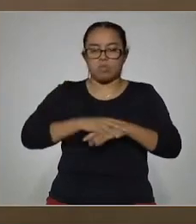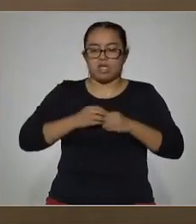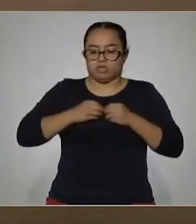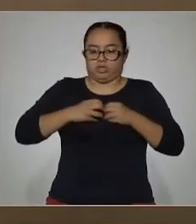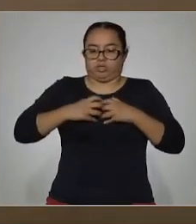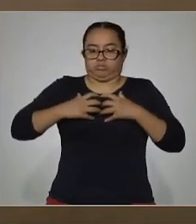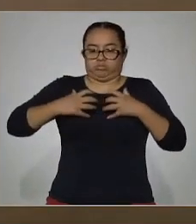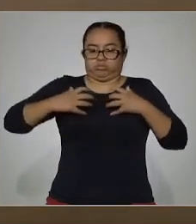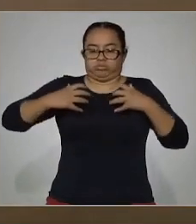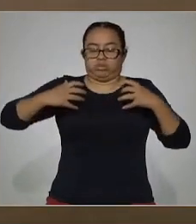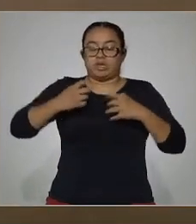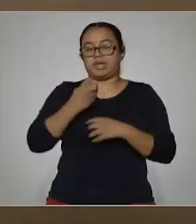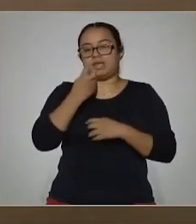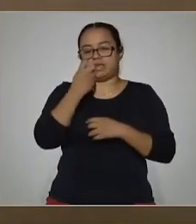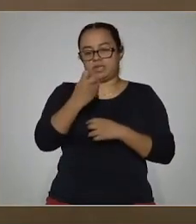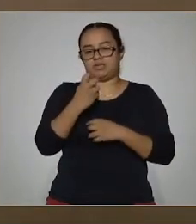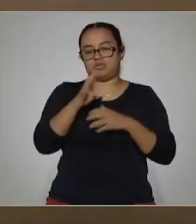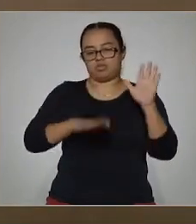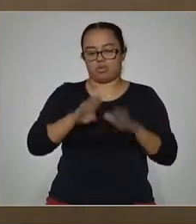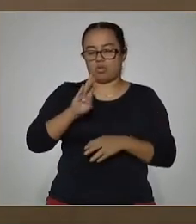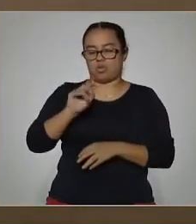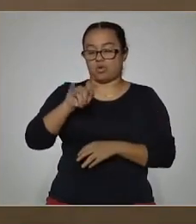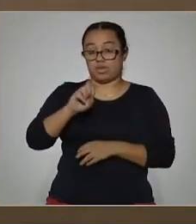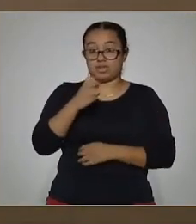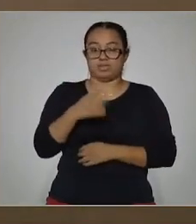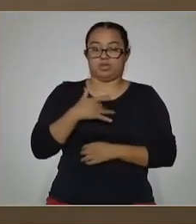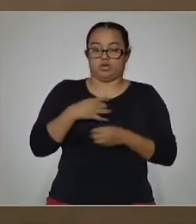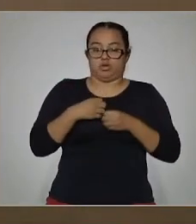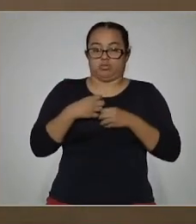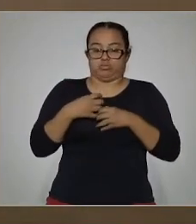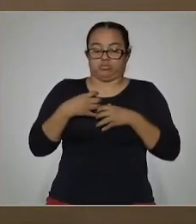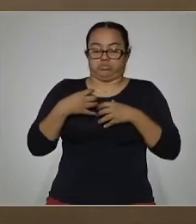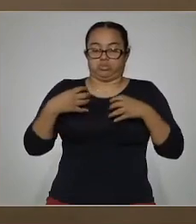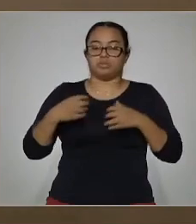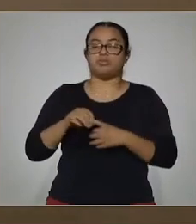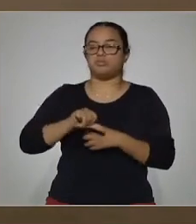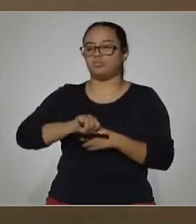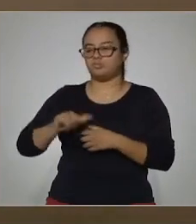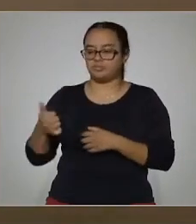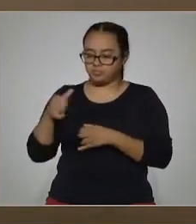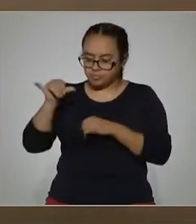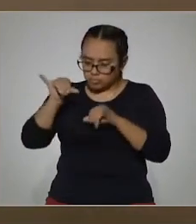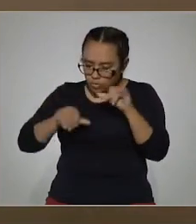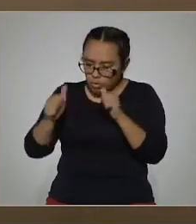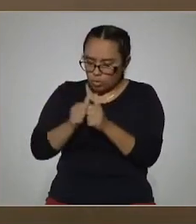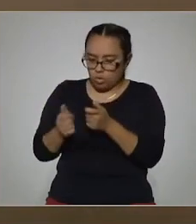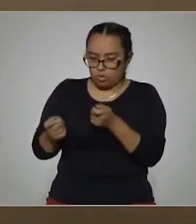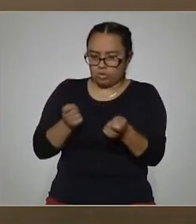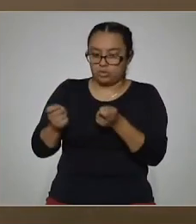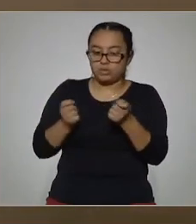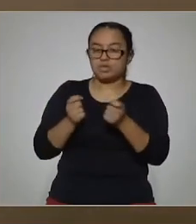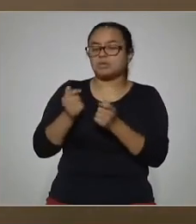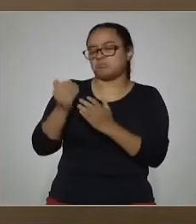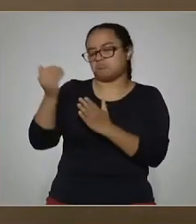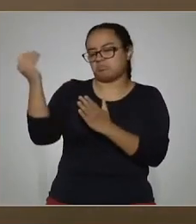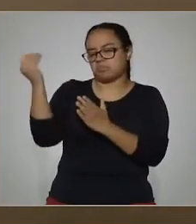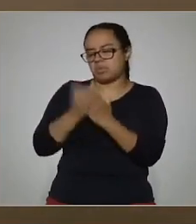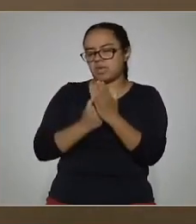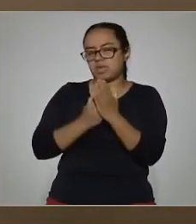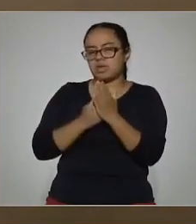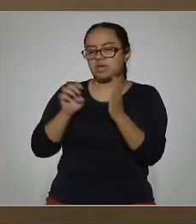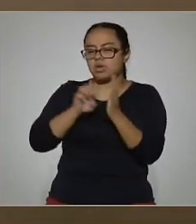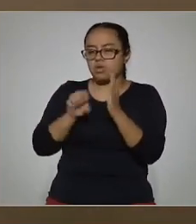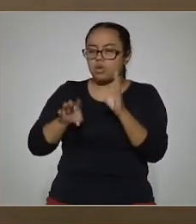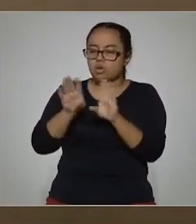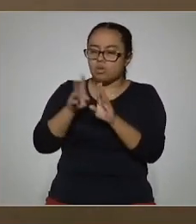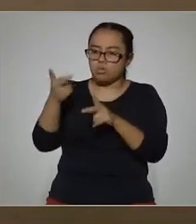que es un síntoma cardinal en el caso de la bronquitis. Y en cuanto a los ensayos clínicos controlados, que si bien son menores en el número en cuanto a la